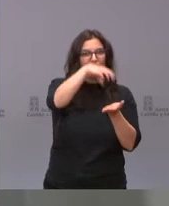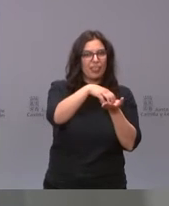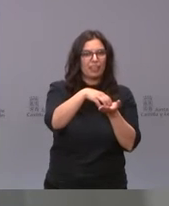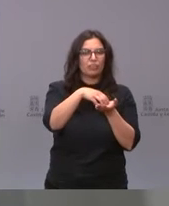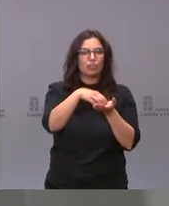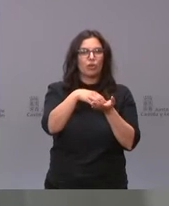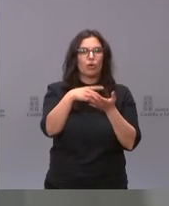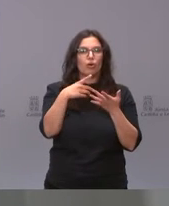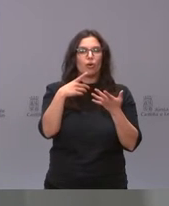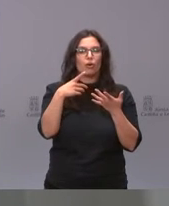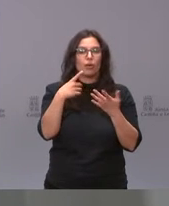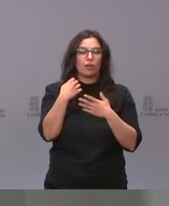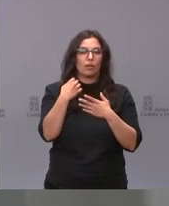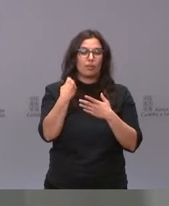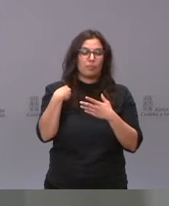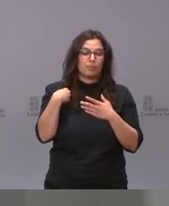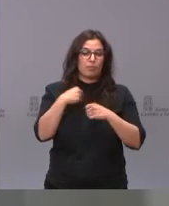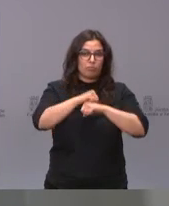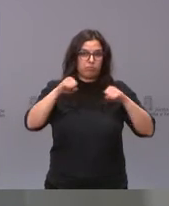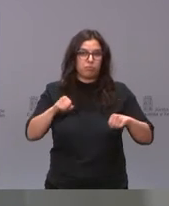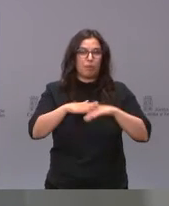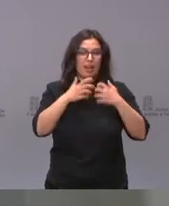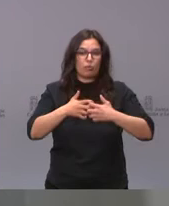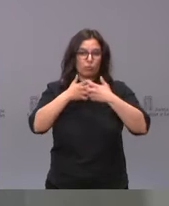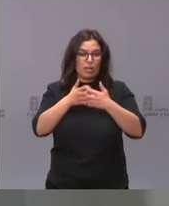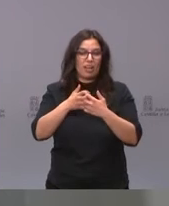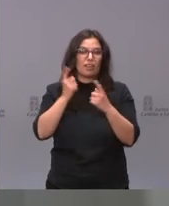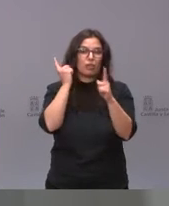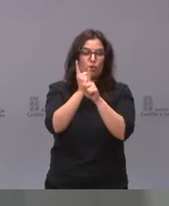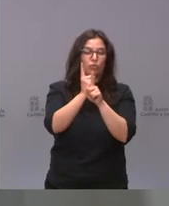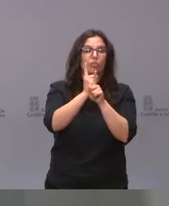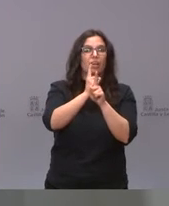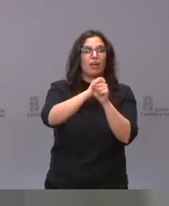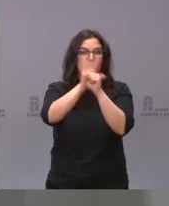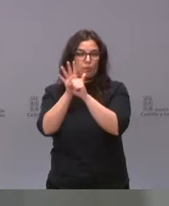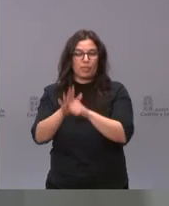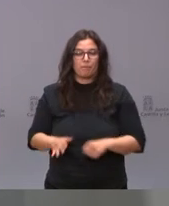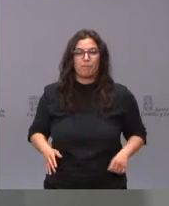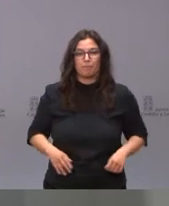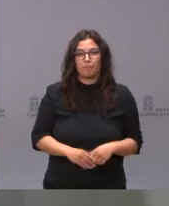el refuerzo de la limpieza originado por la lucha contra la pandemia del COVID-19.